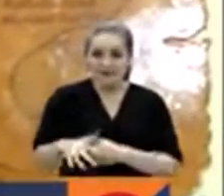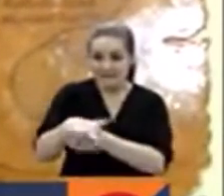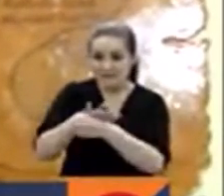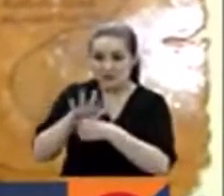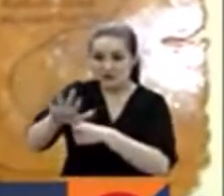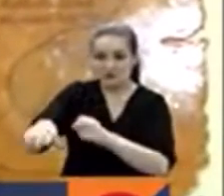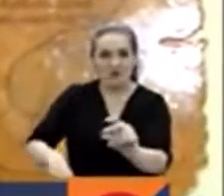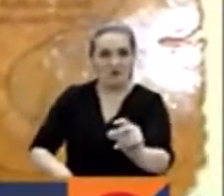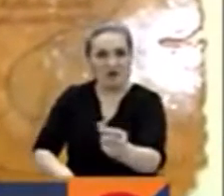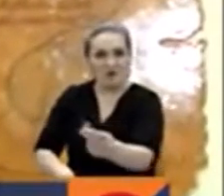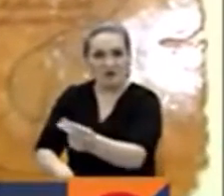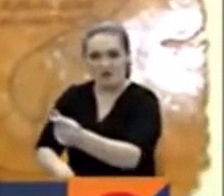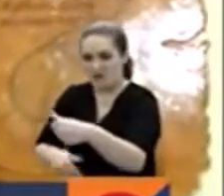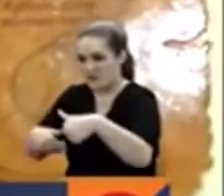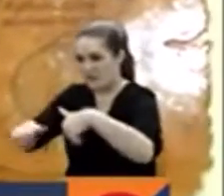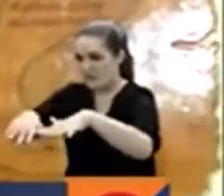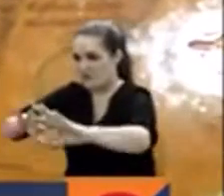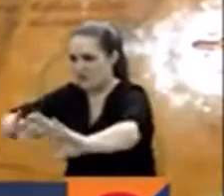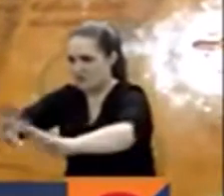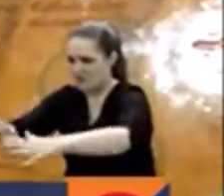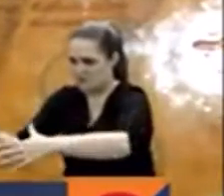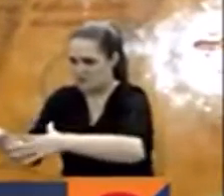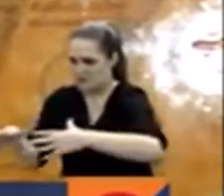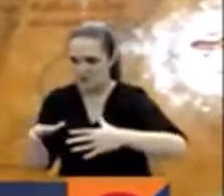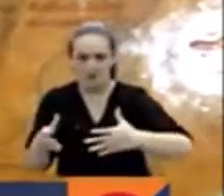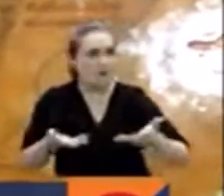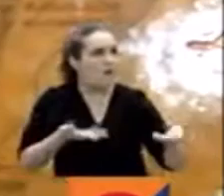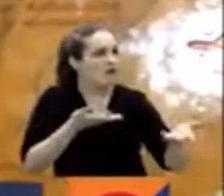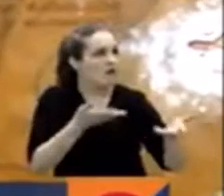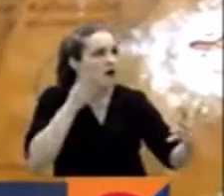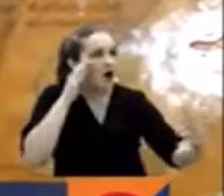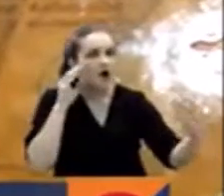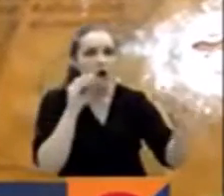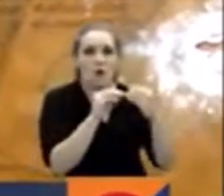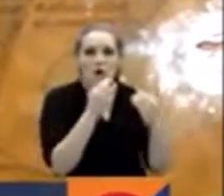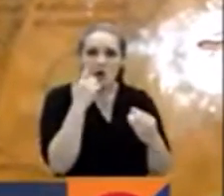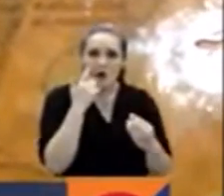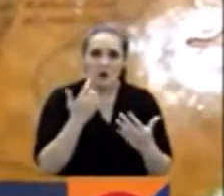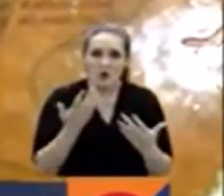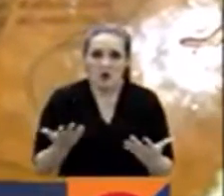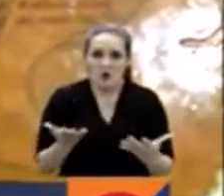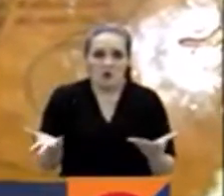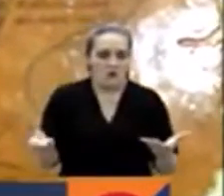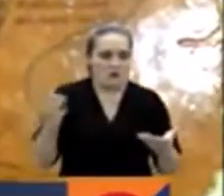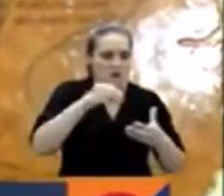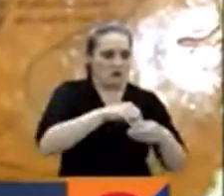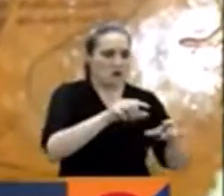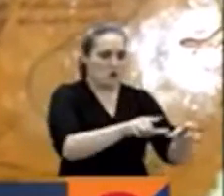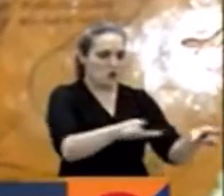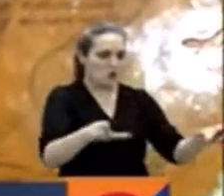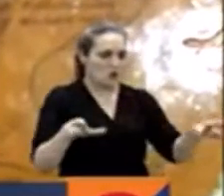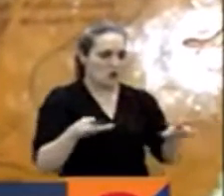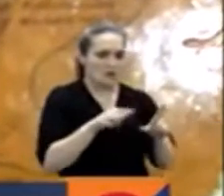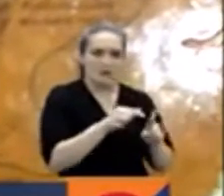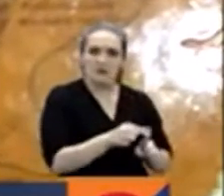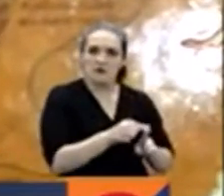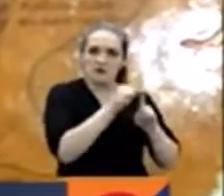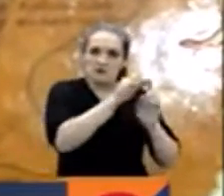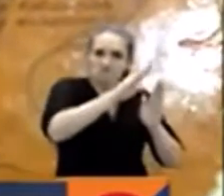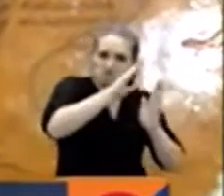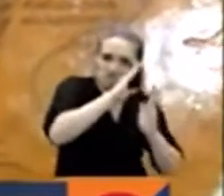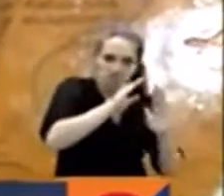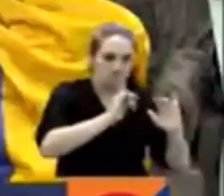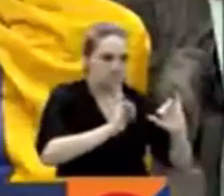desalojo para que se puedan llegar a acuerdos comunes, para que puedan ir a un albergue en donde se pueda brindar todos los